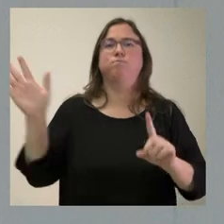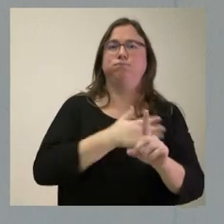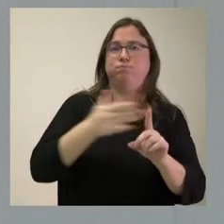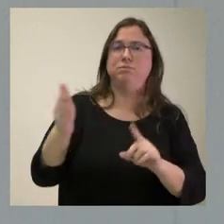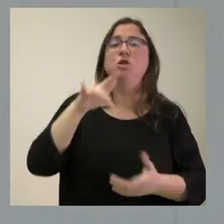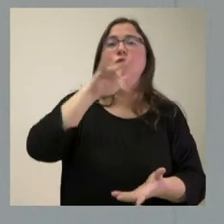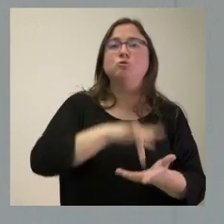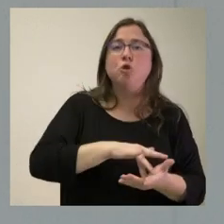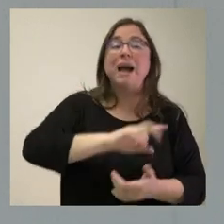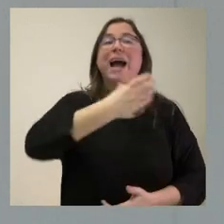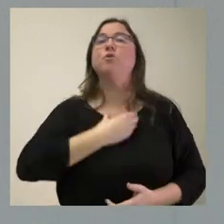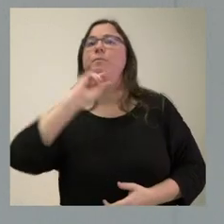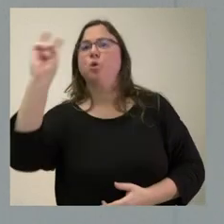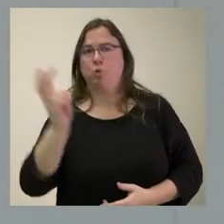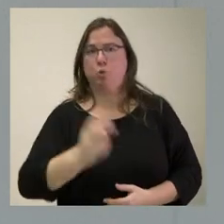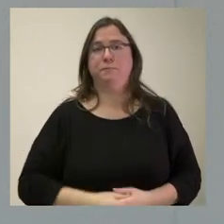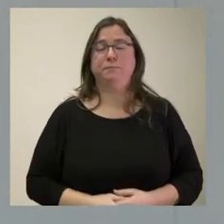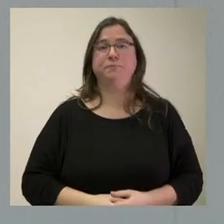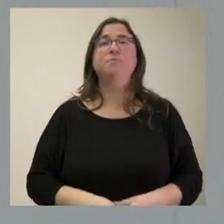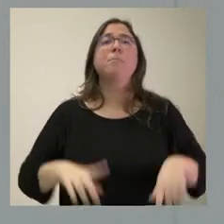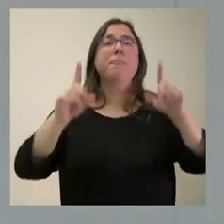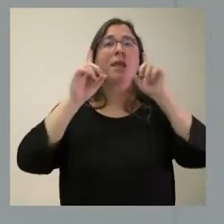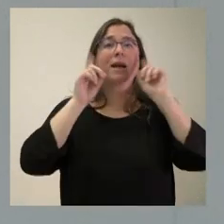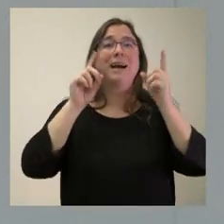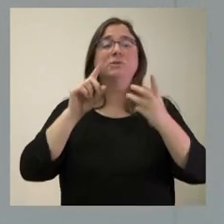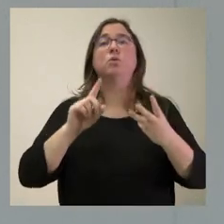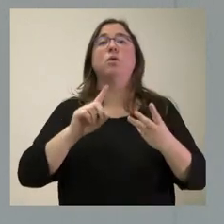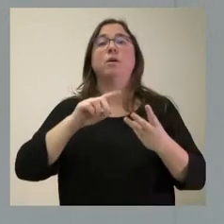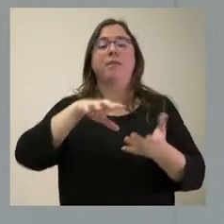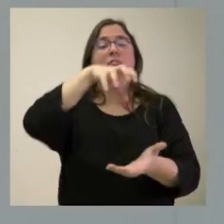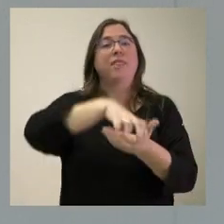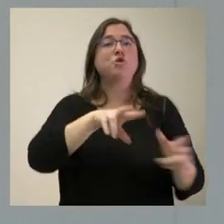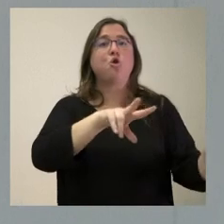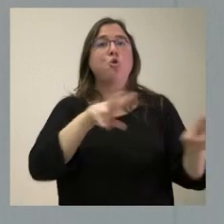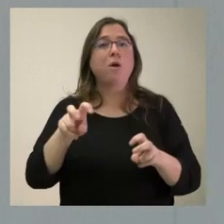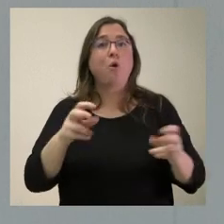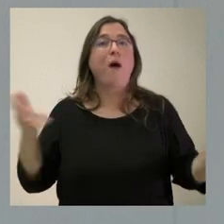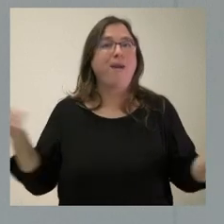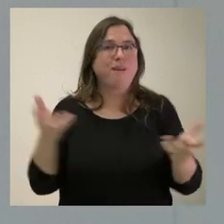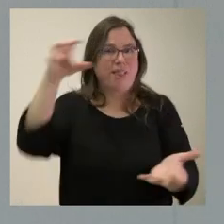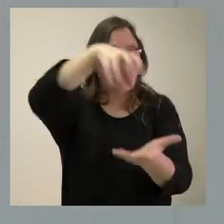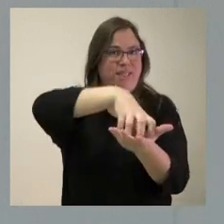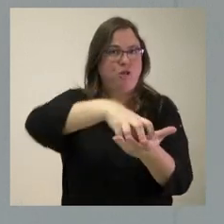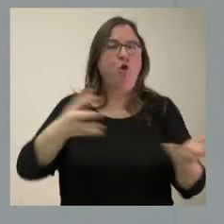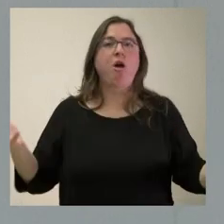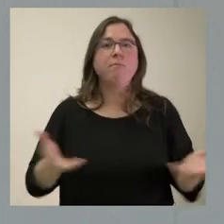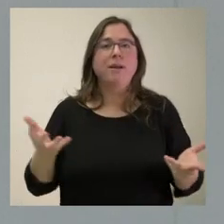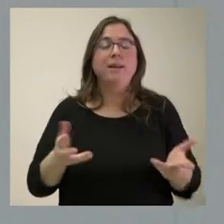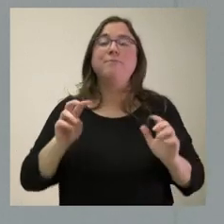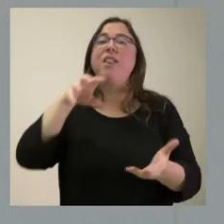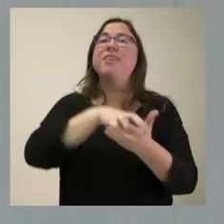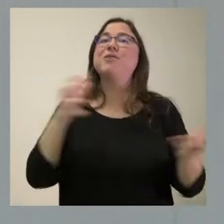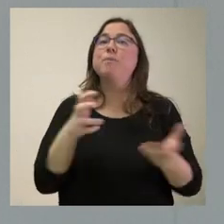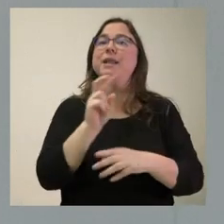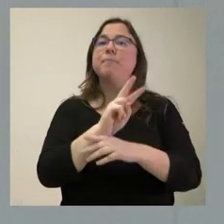por parte de otros ayuntamientos. En el caso de las plazas en el nuevo centro de emergencia, efectivamente es un centro de emergencia